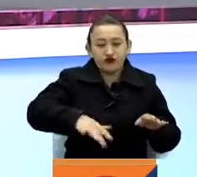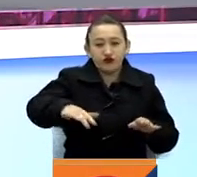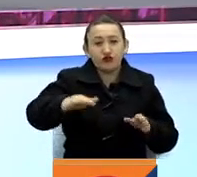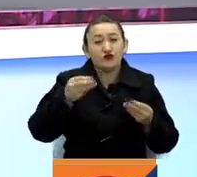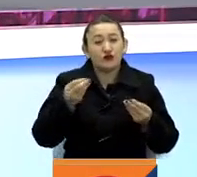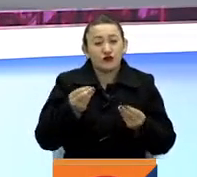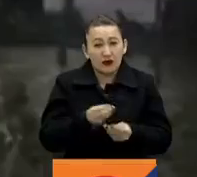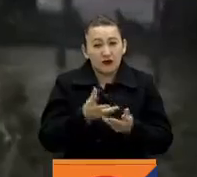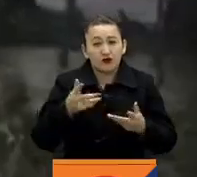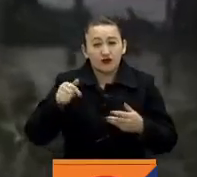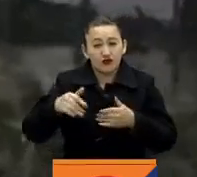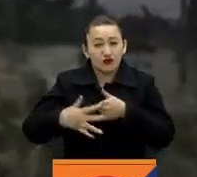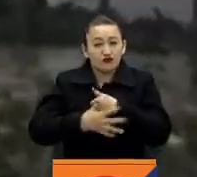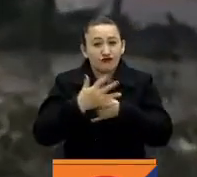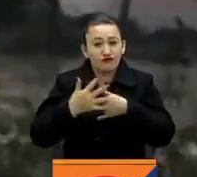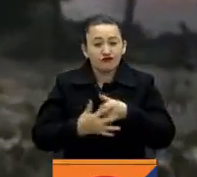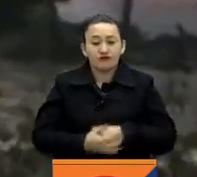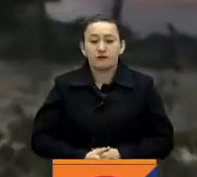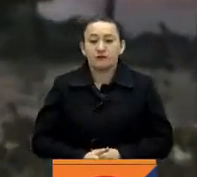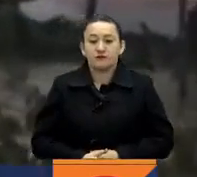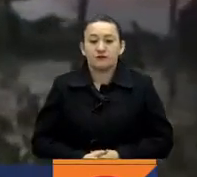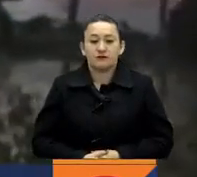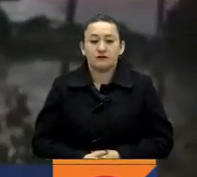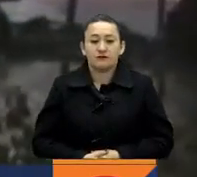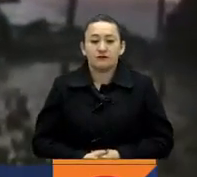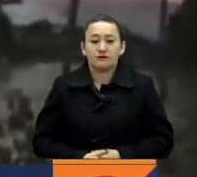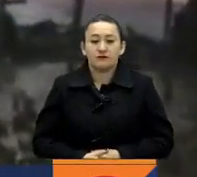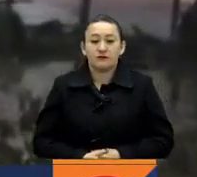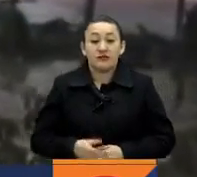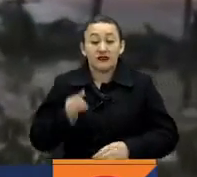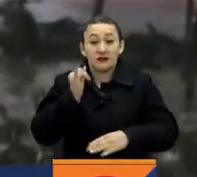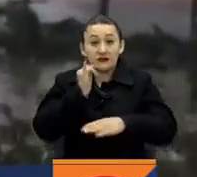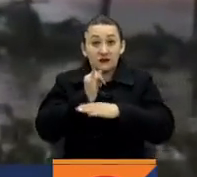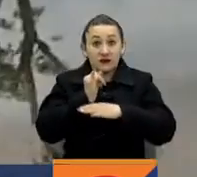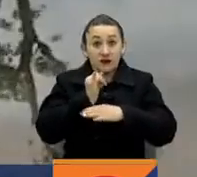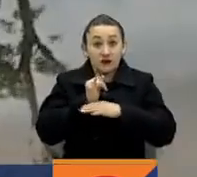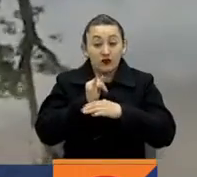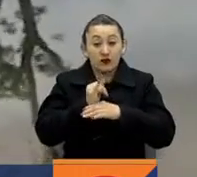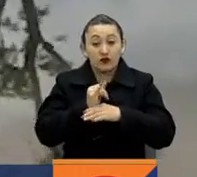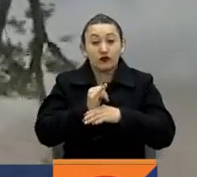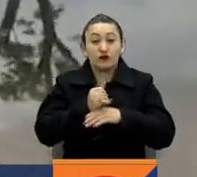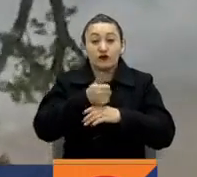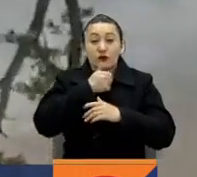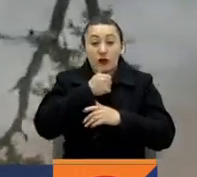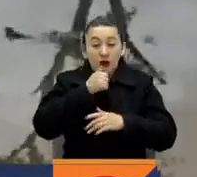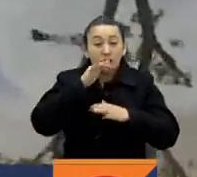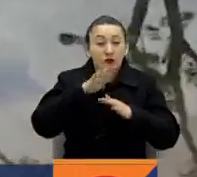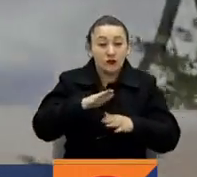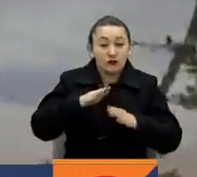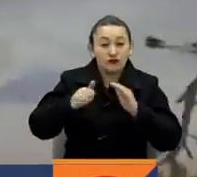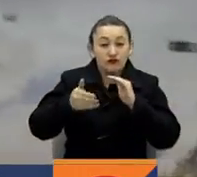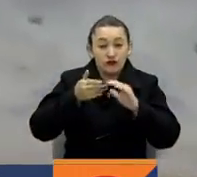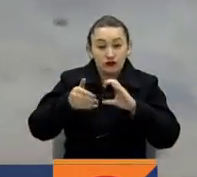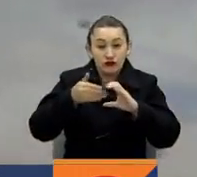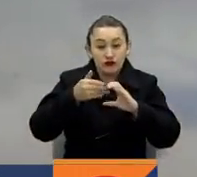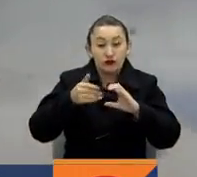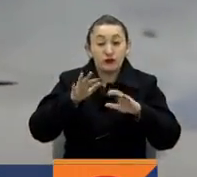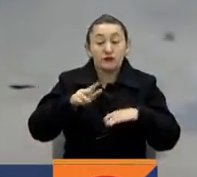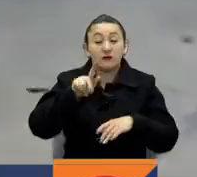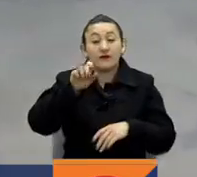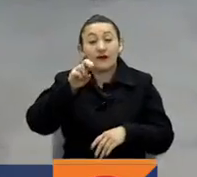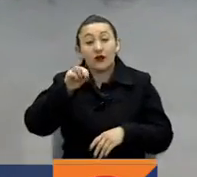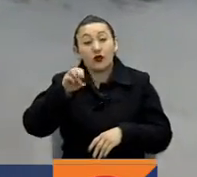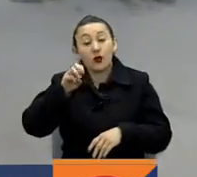país. El Instituto de Hidrología, Meteorología y Estudios Ambientales prevé que el fenómeno de la niña se